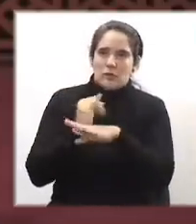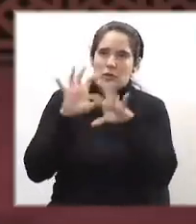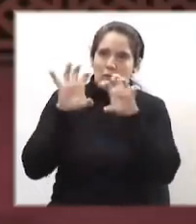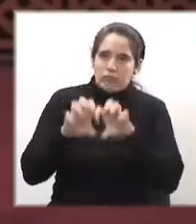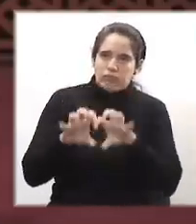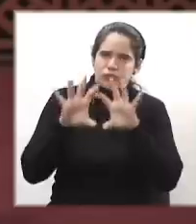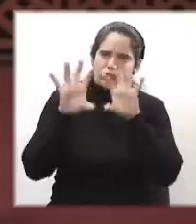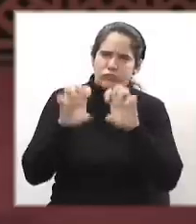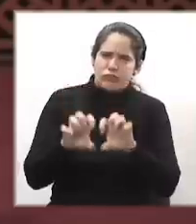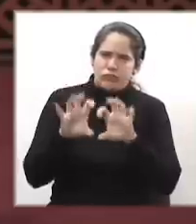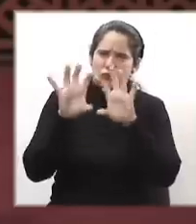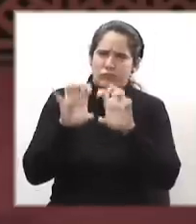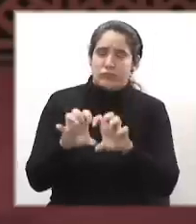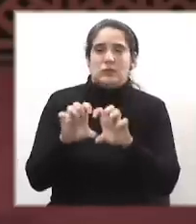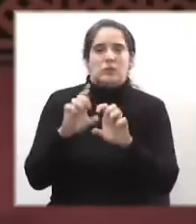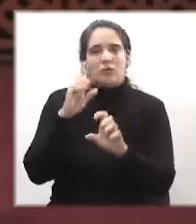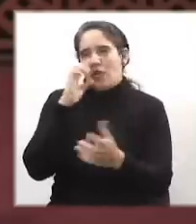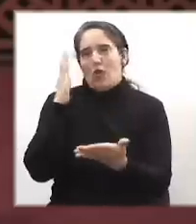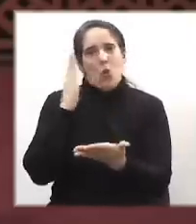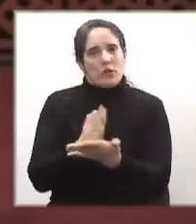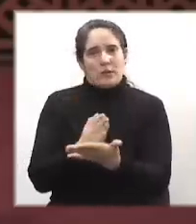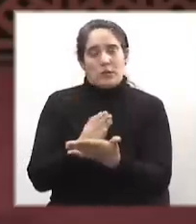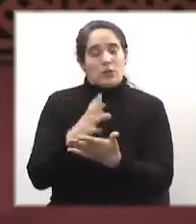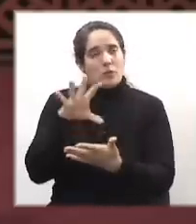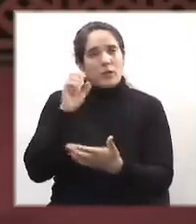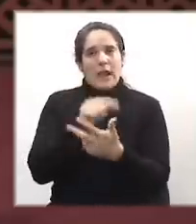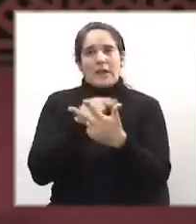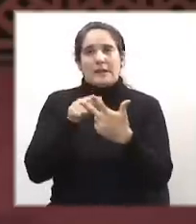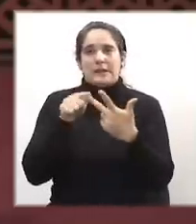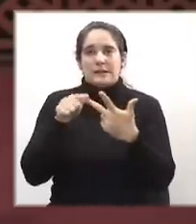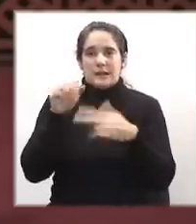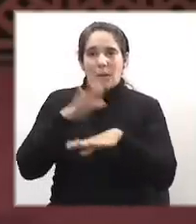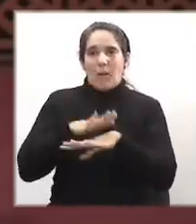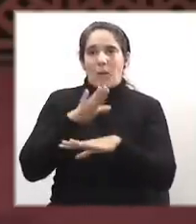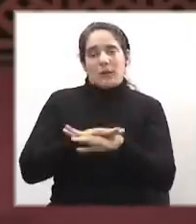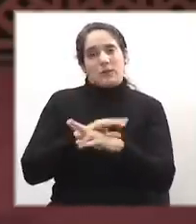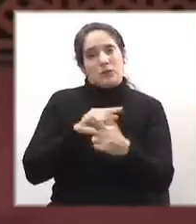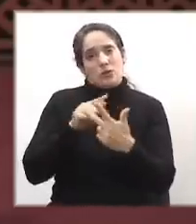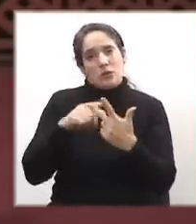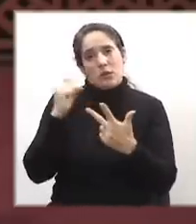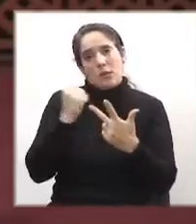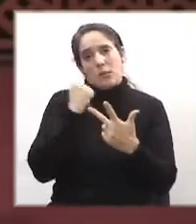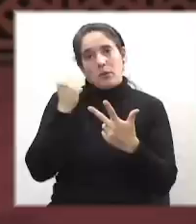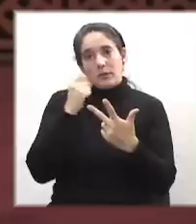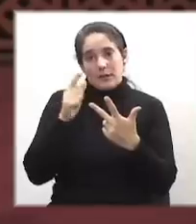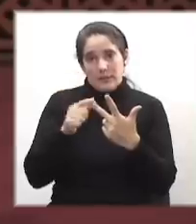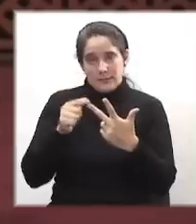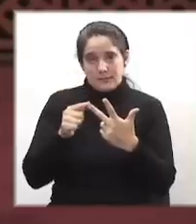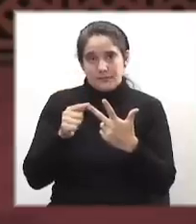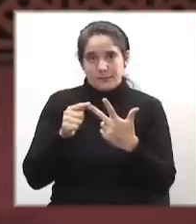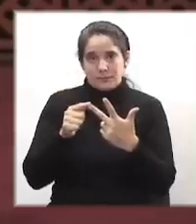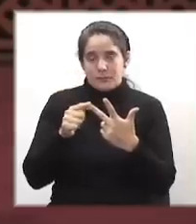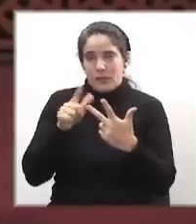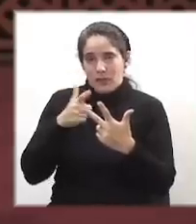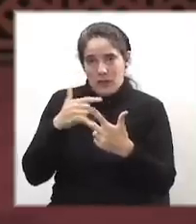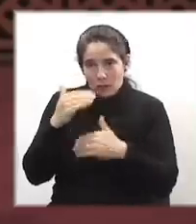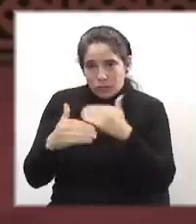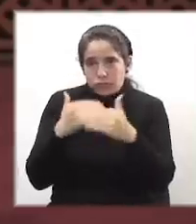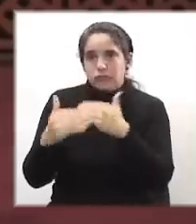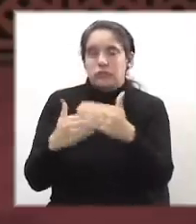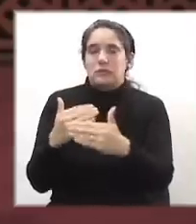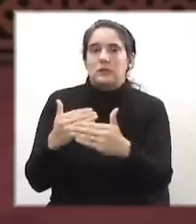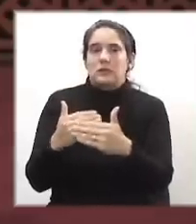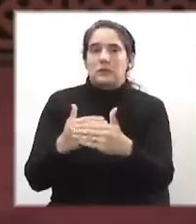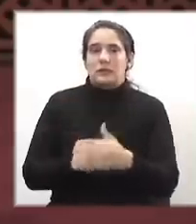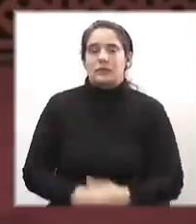Y quiero recordar tres momentos que por su trascendencia tuvieron significativa influencia en el desenlace